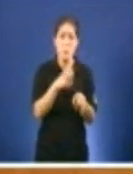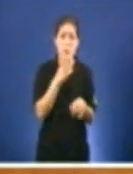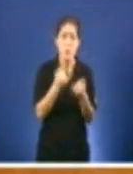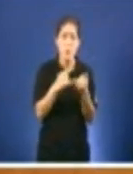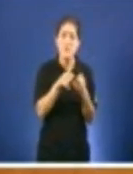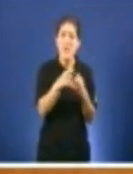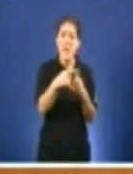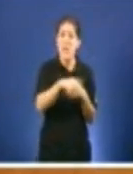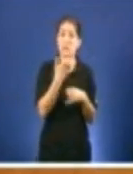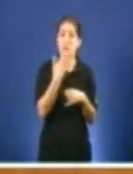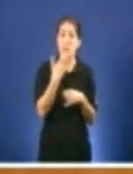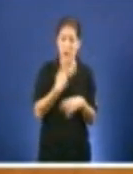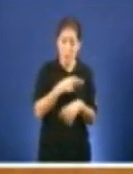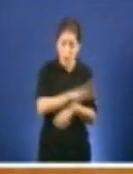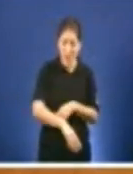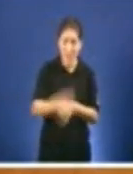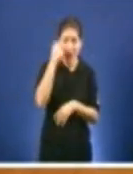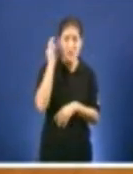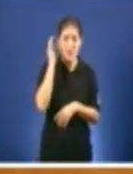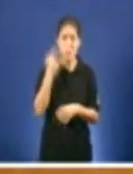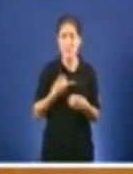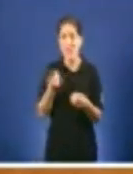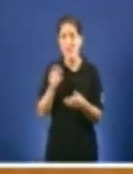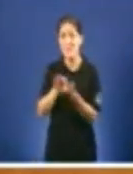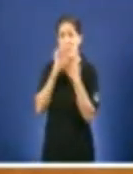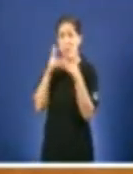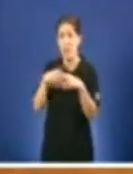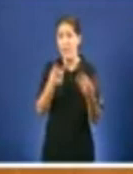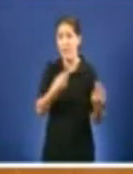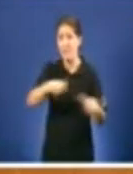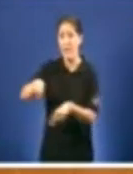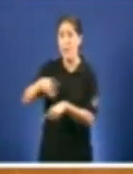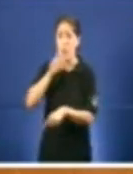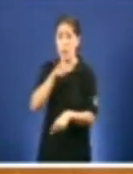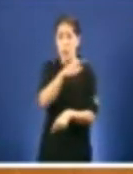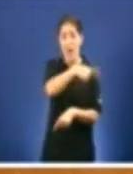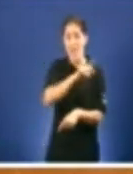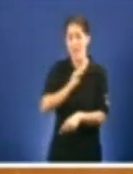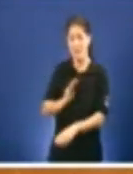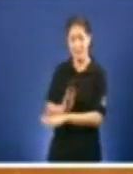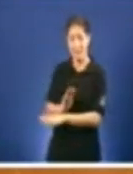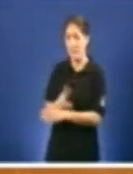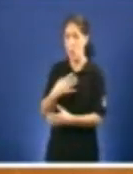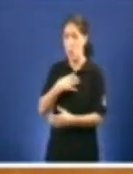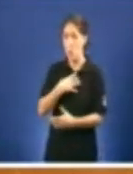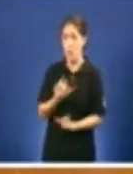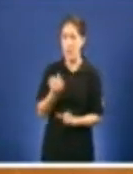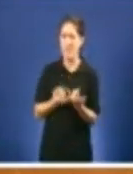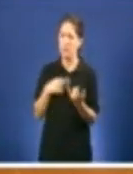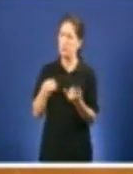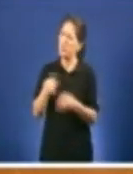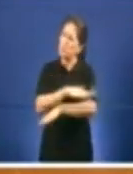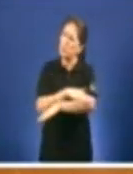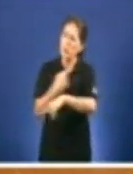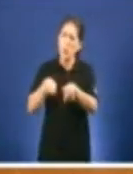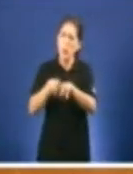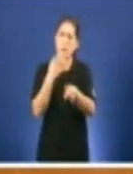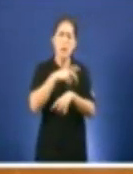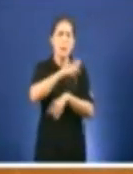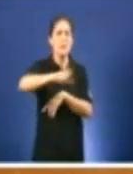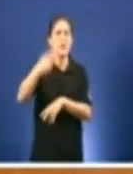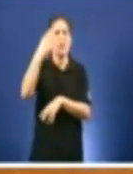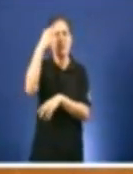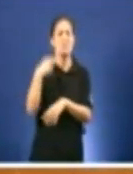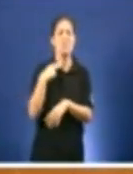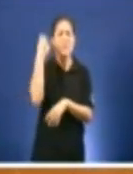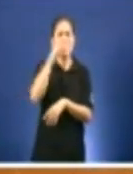alimentálos. Que poden esperar os galegos e as galegas dun goberno que votan contra de rebaixear os soldos dos diputados e diputadas